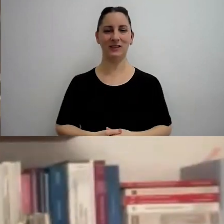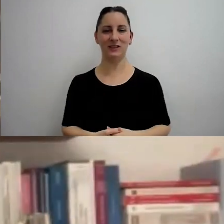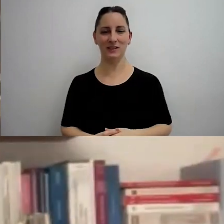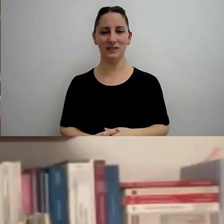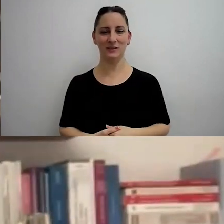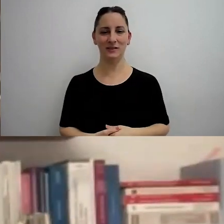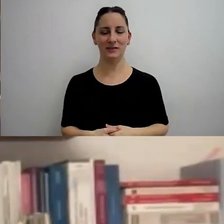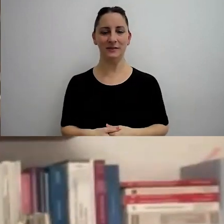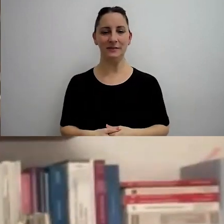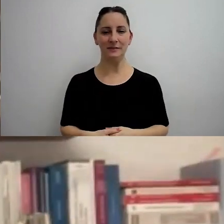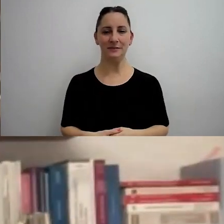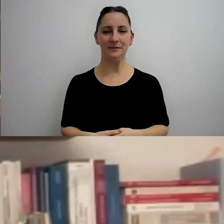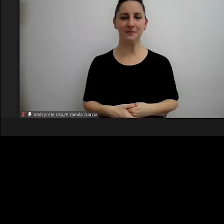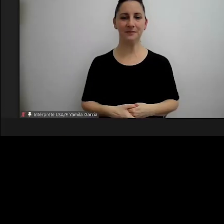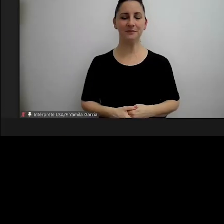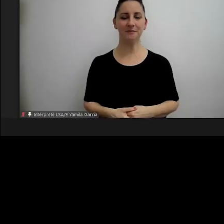acá